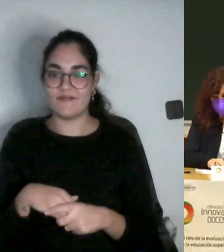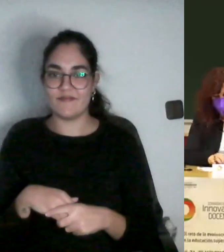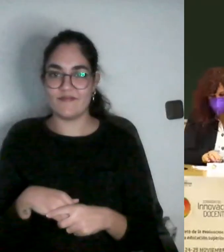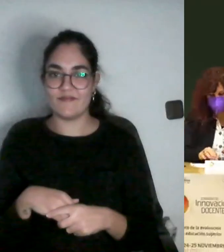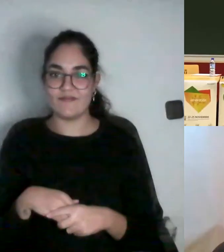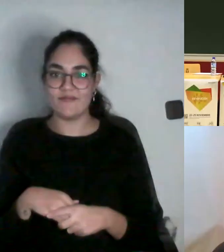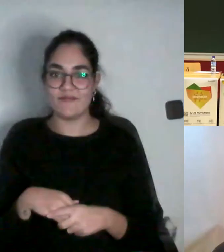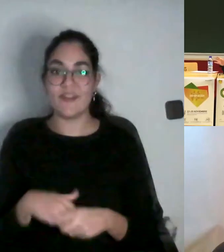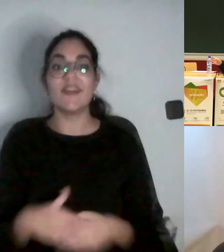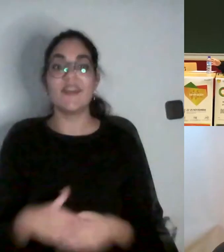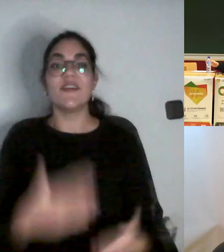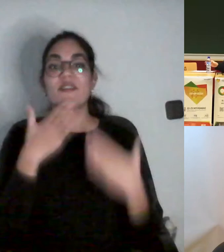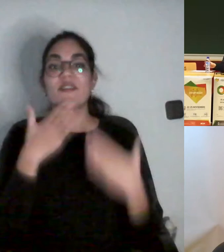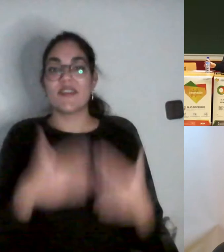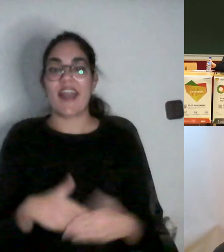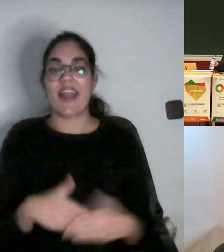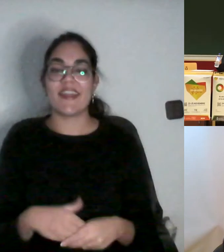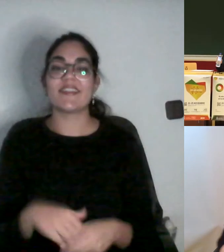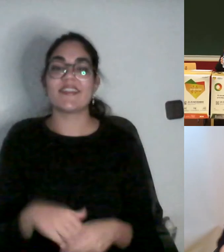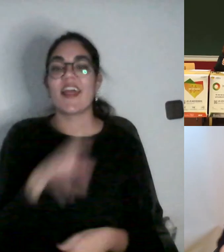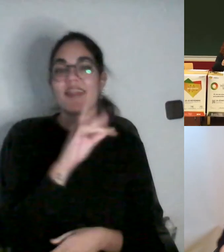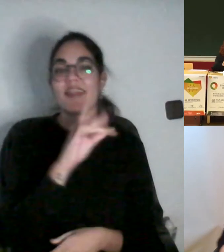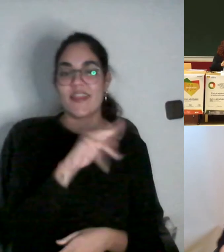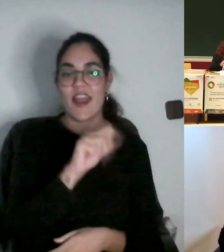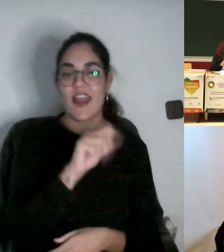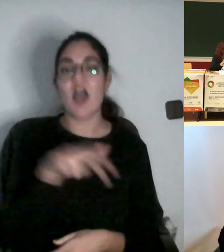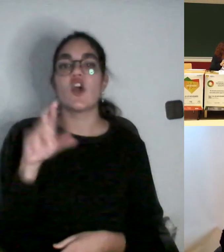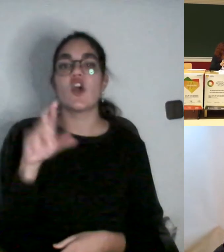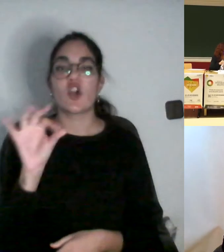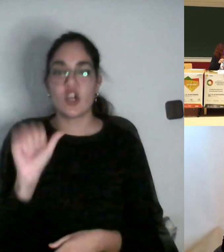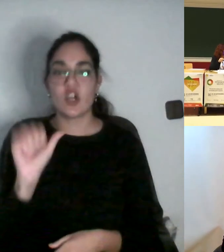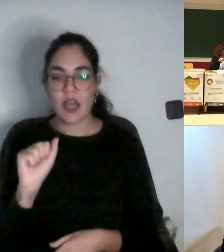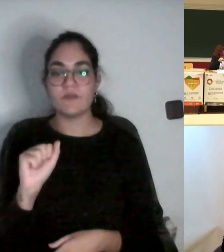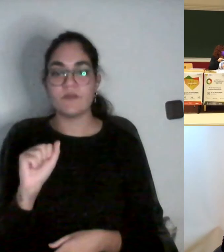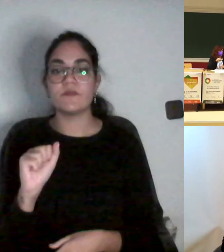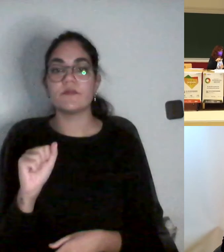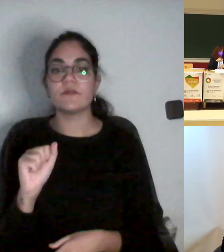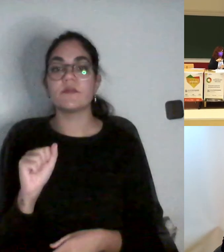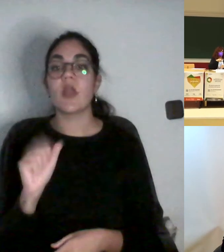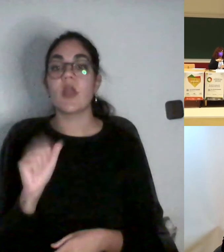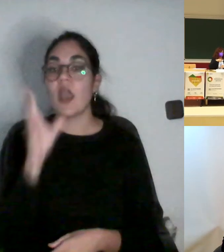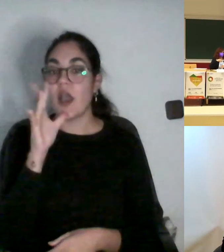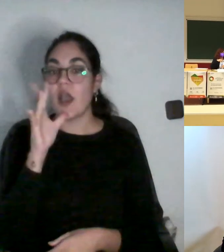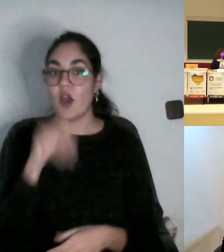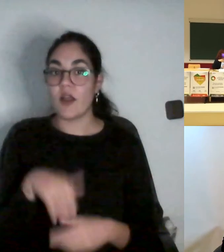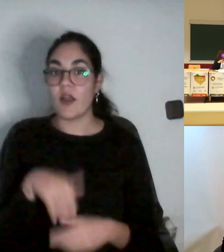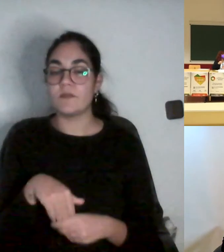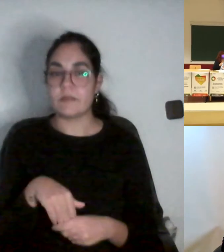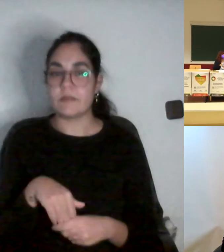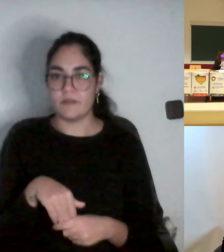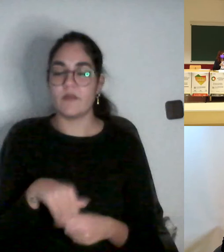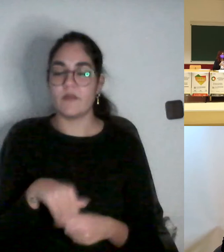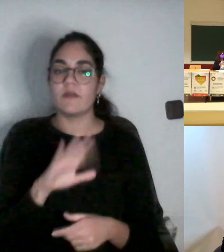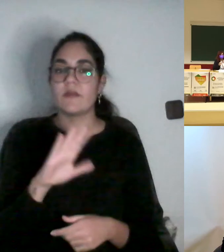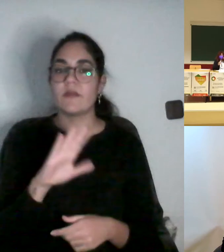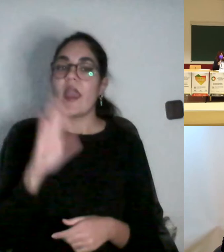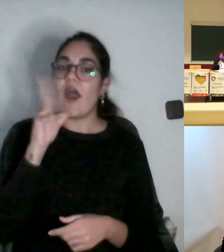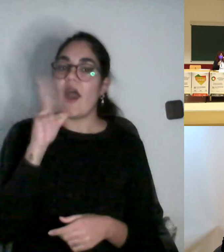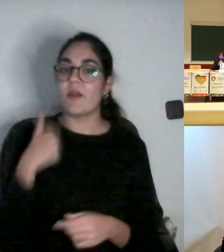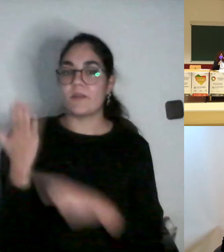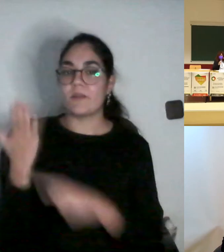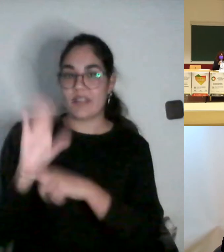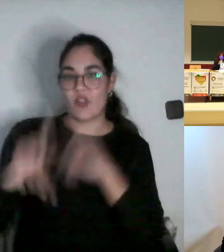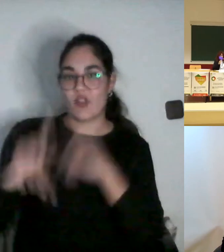Pues muchas gracias, Diana y Rosa. Y ahora, bueno, pues vamos a la siguiente presentación.